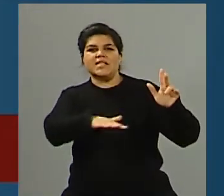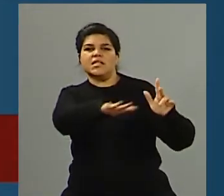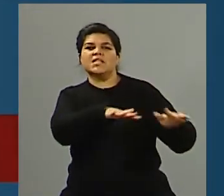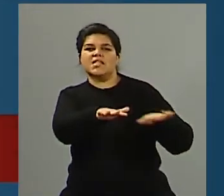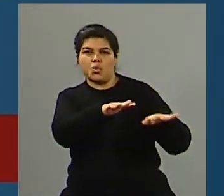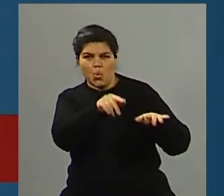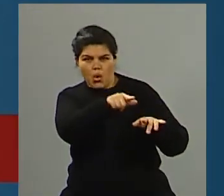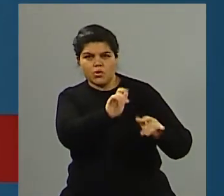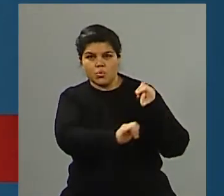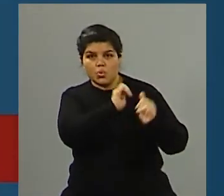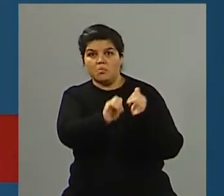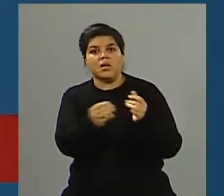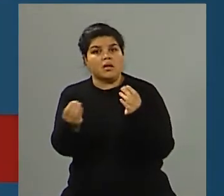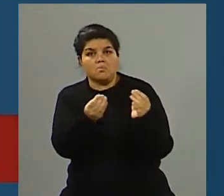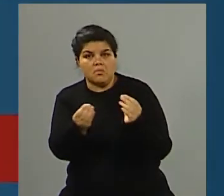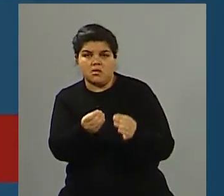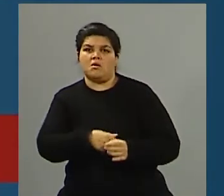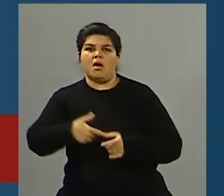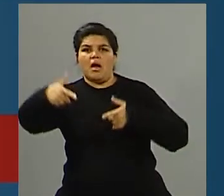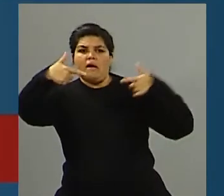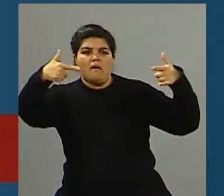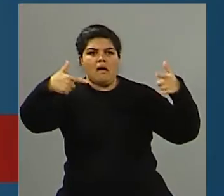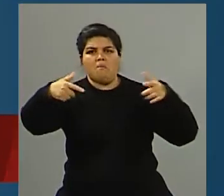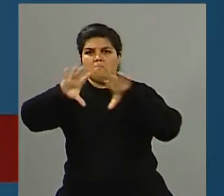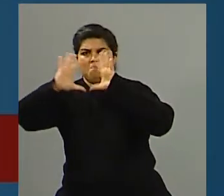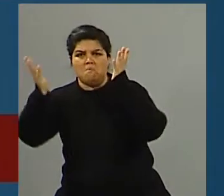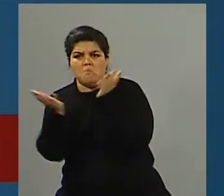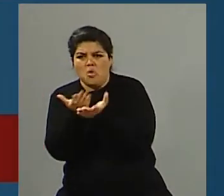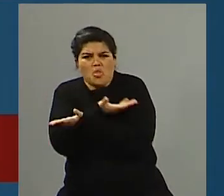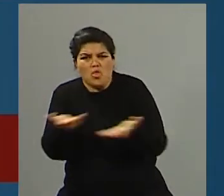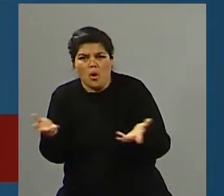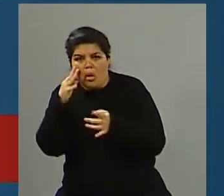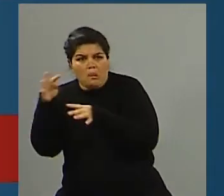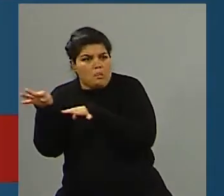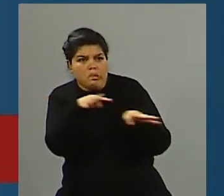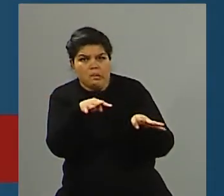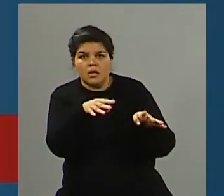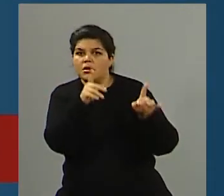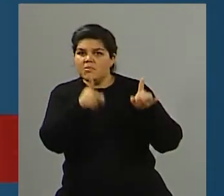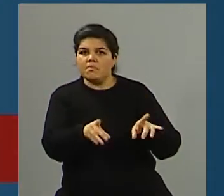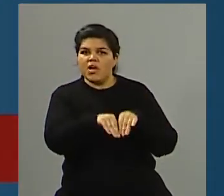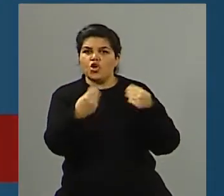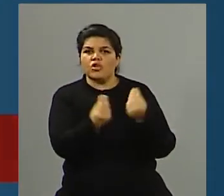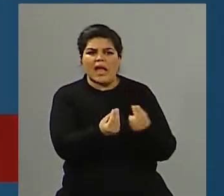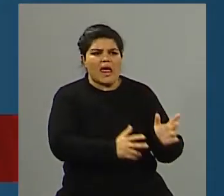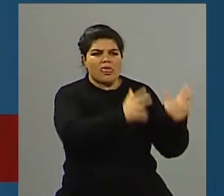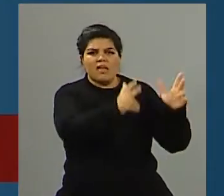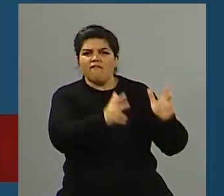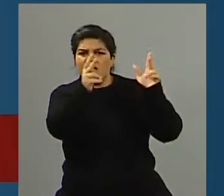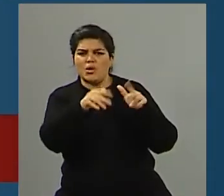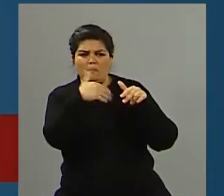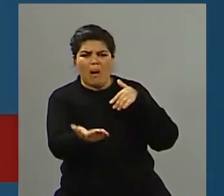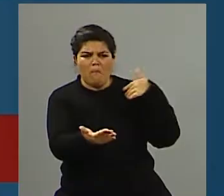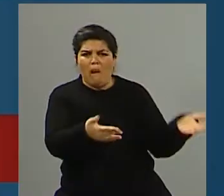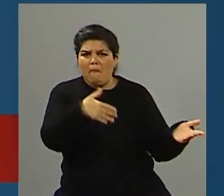cámaras y el mundo estaba pendiente de lo que estaba sucediendo en las torres, sino también vos bien aclarabas cuántos fueron en total los edificios, sea, además hay que decir que